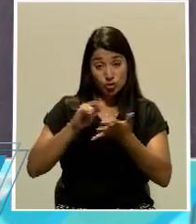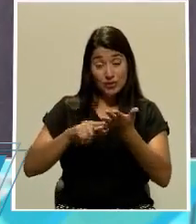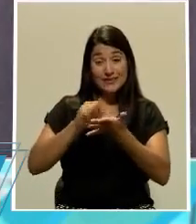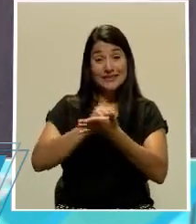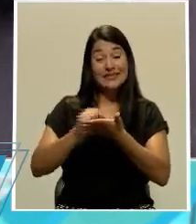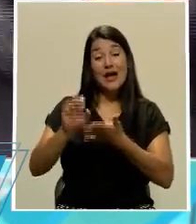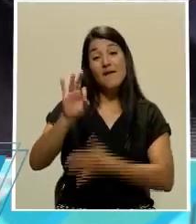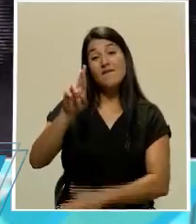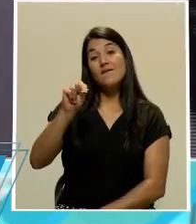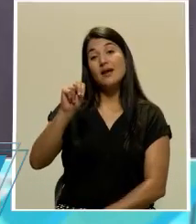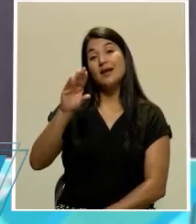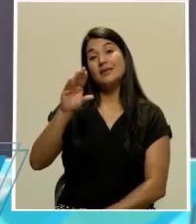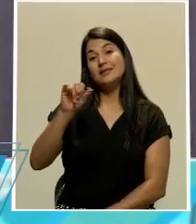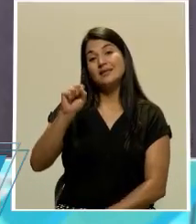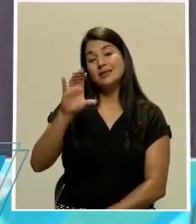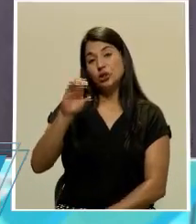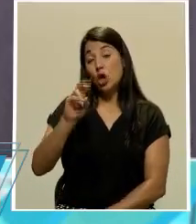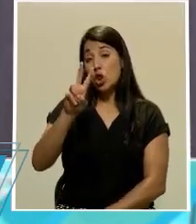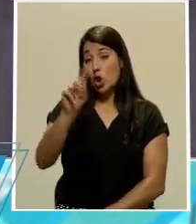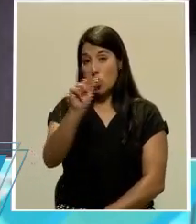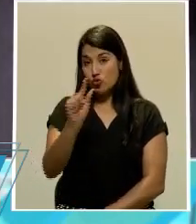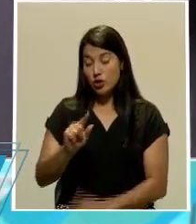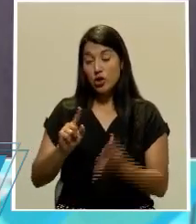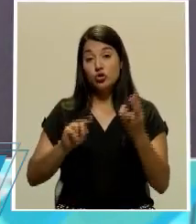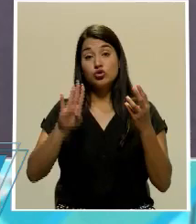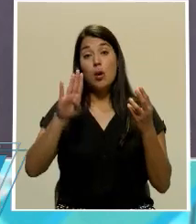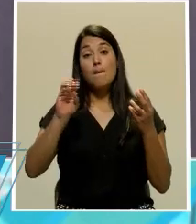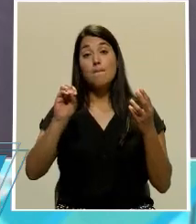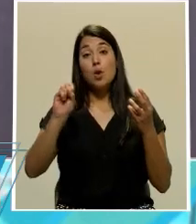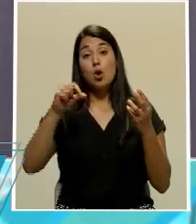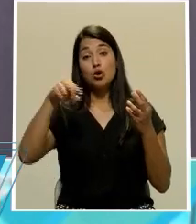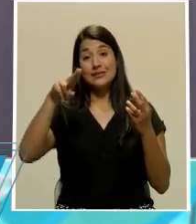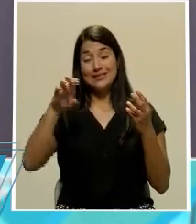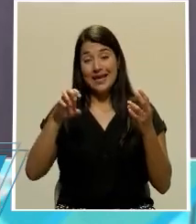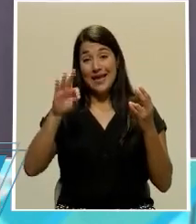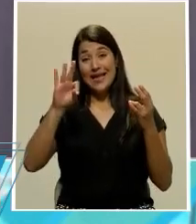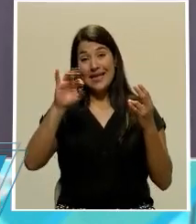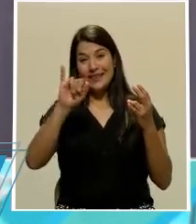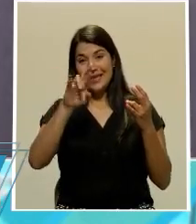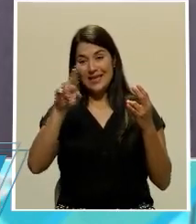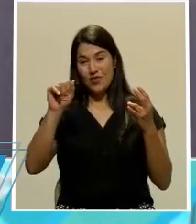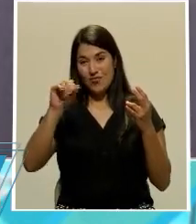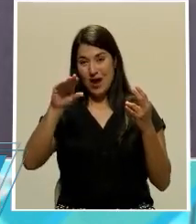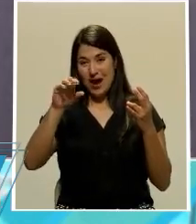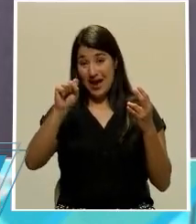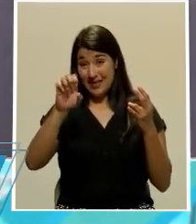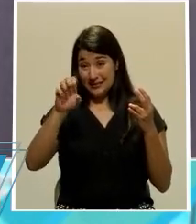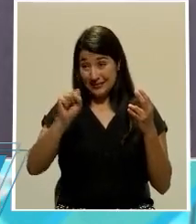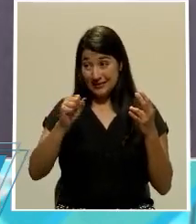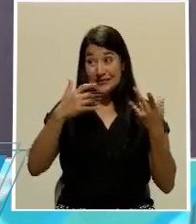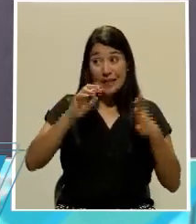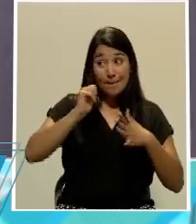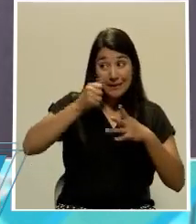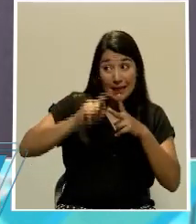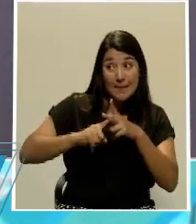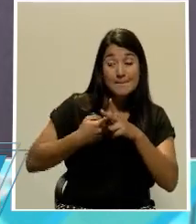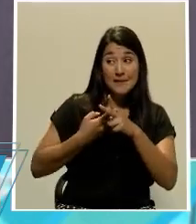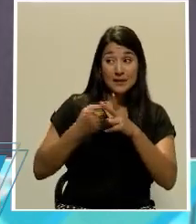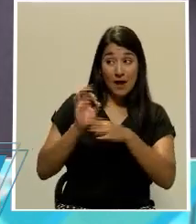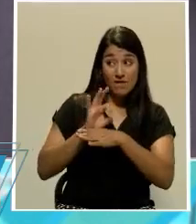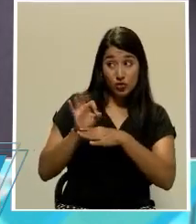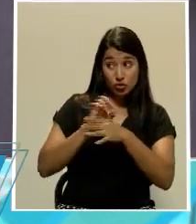San Francisco de Ríos, El Bosque y Tirases. ¿Esos serían los que comienzan a funcionar a partir del día de mañana? Sí,